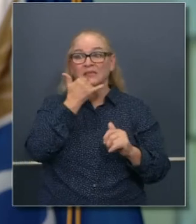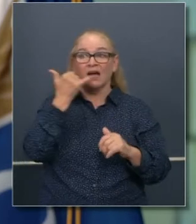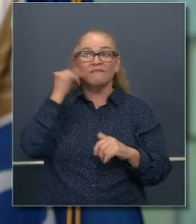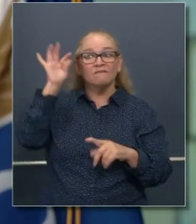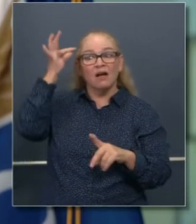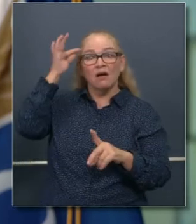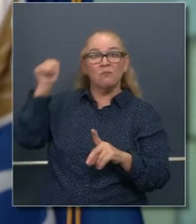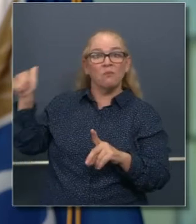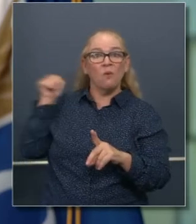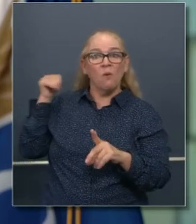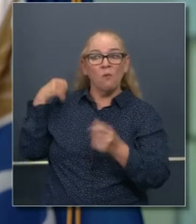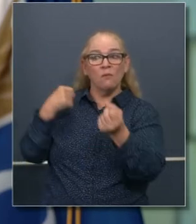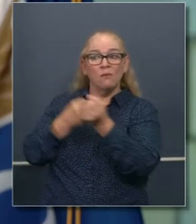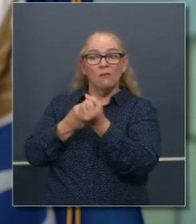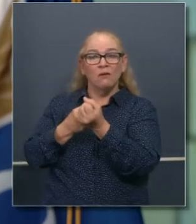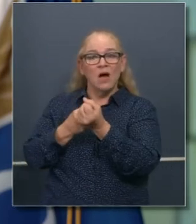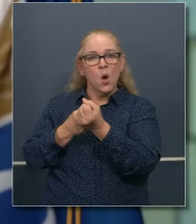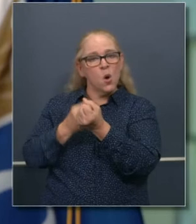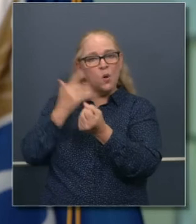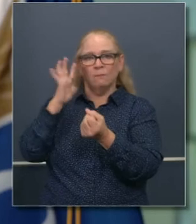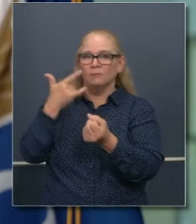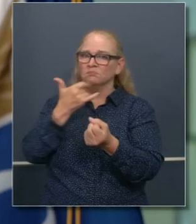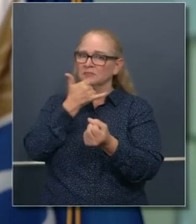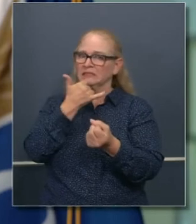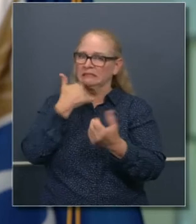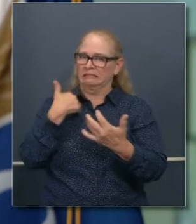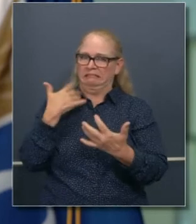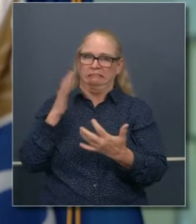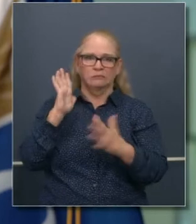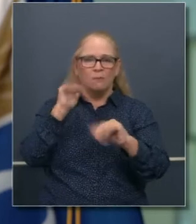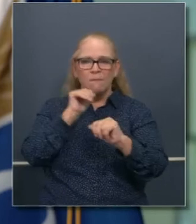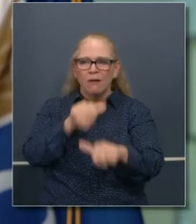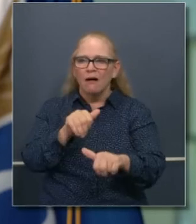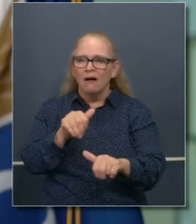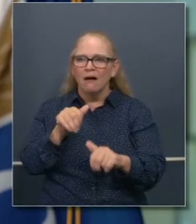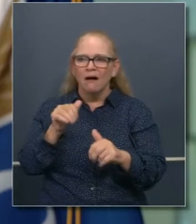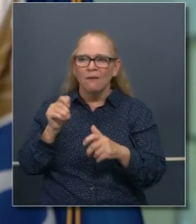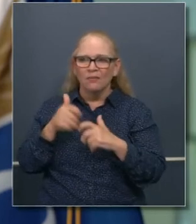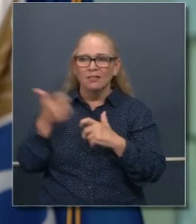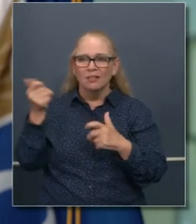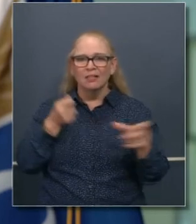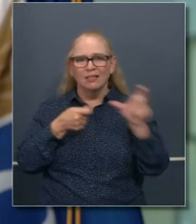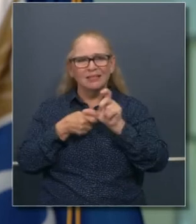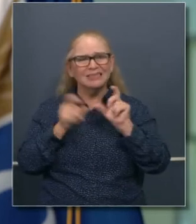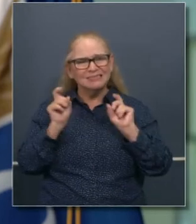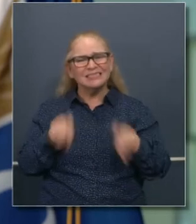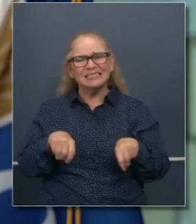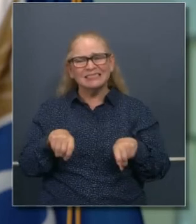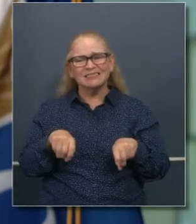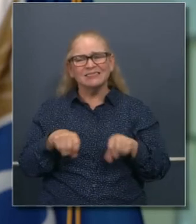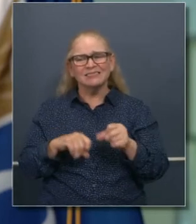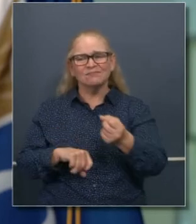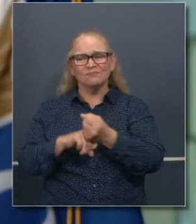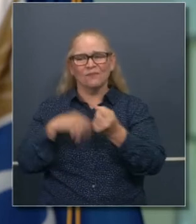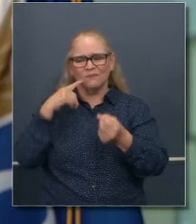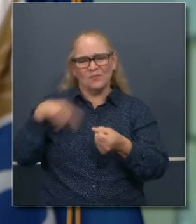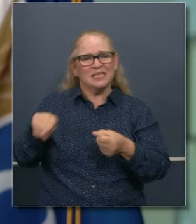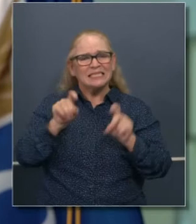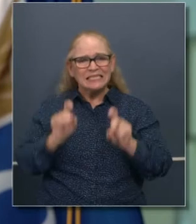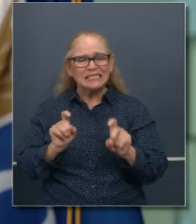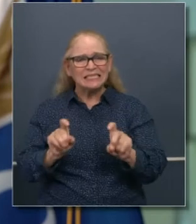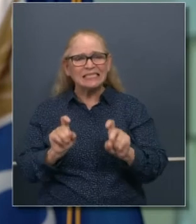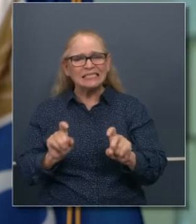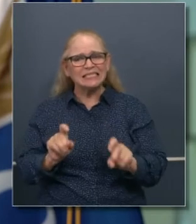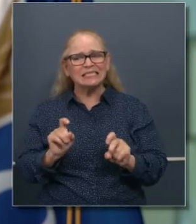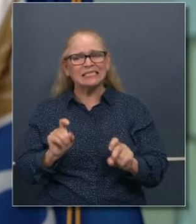acomodar las necesidades de decenas de millones de americanos si no se hace un suplemento adicional a los beneficios de desempleo. Y yo personalmente